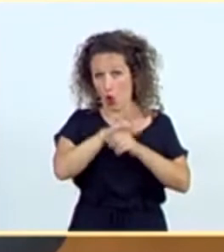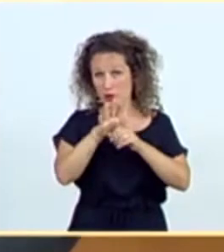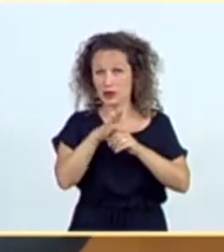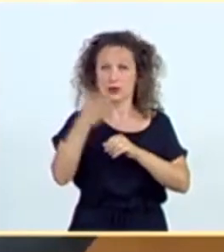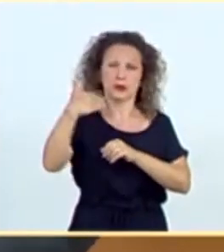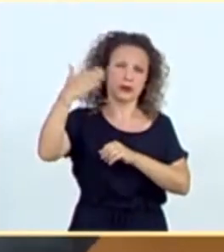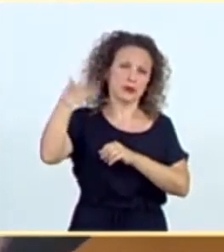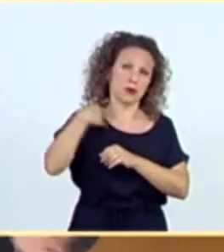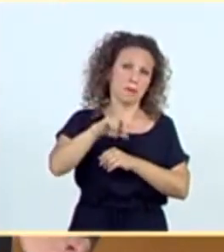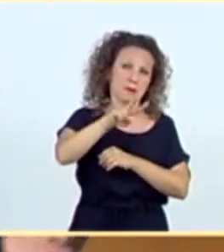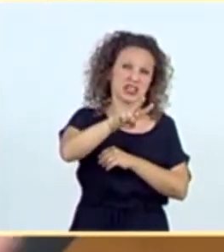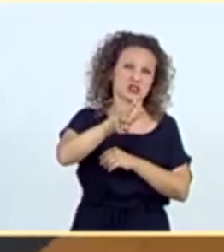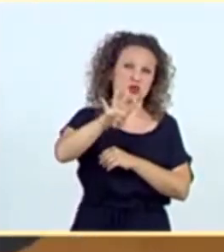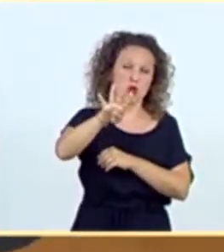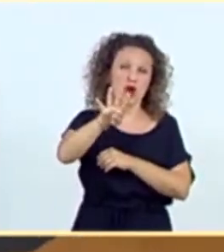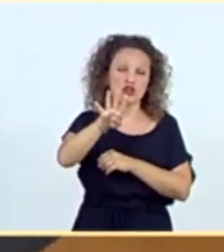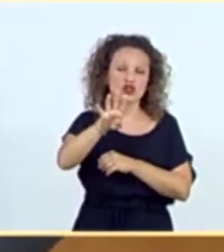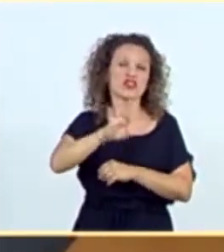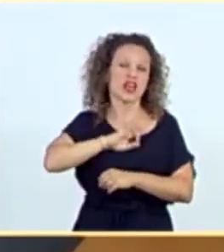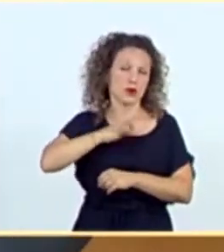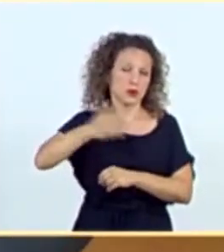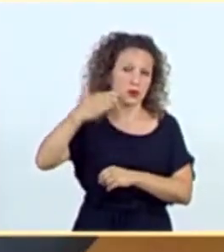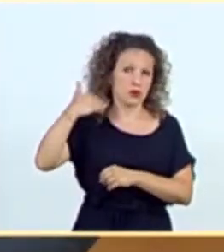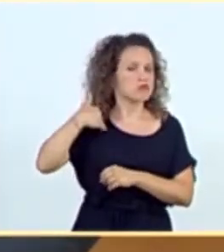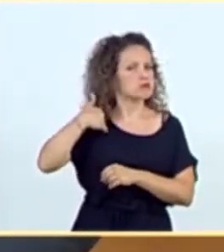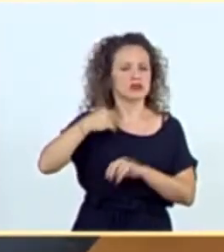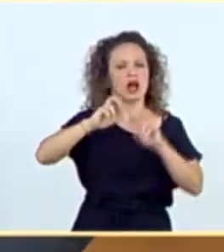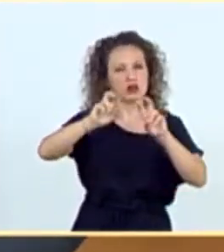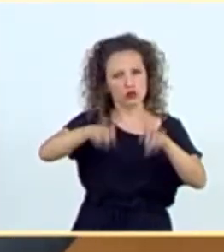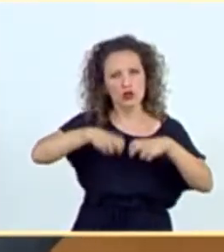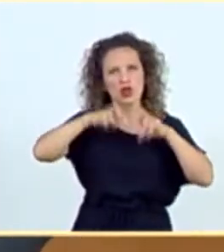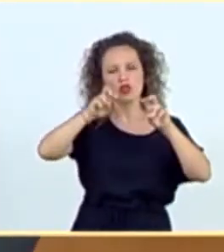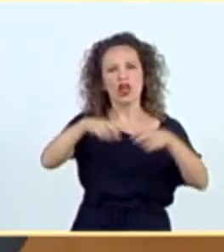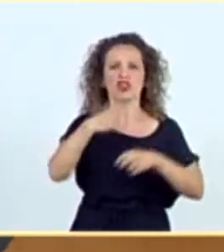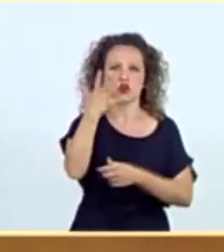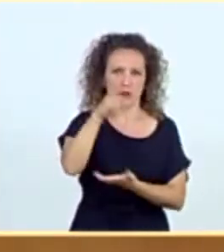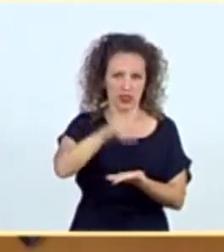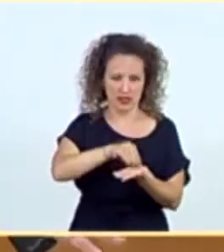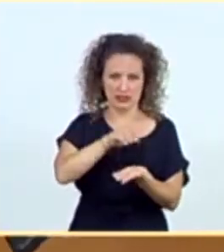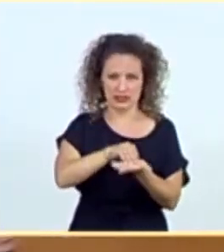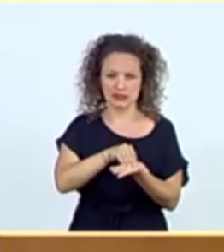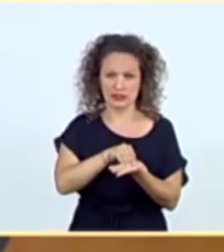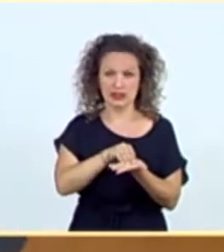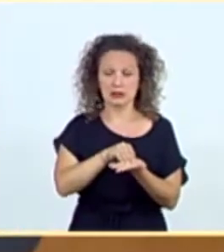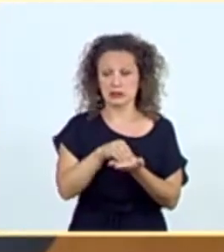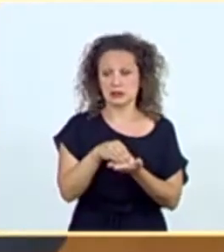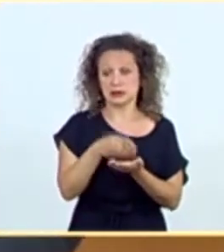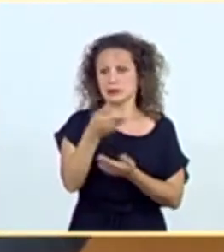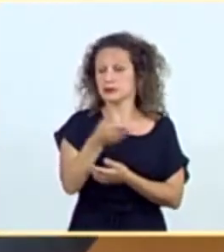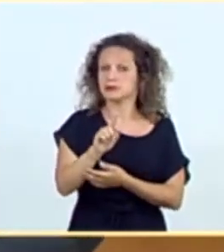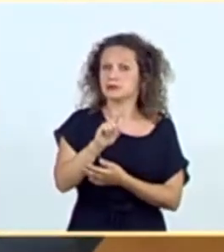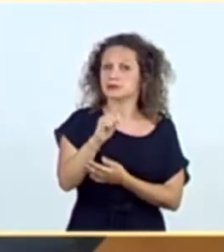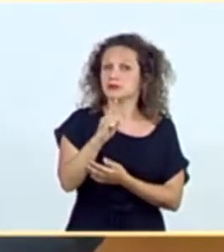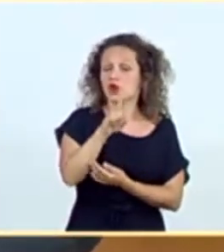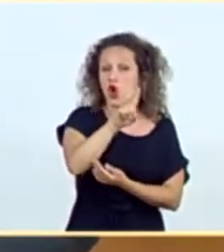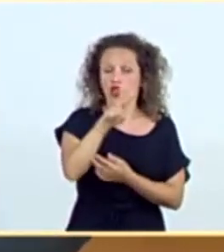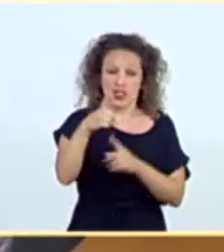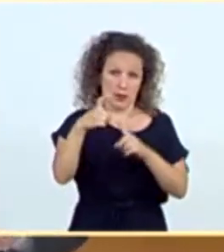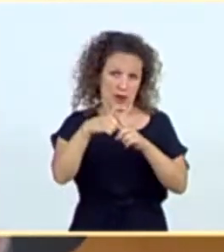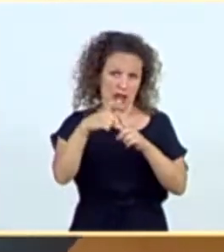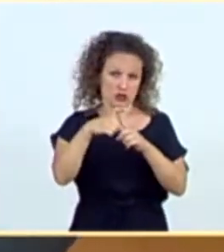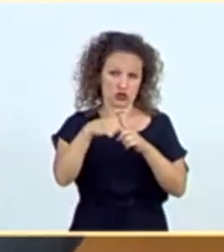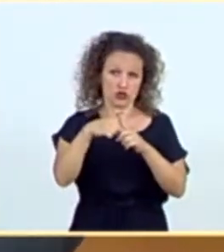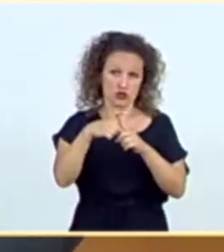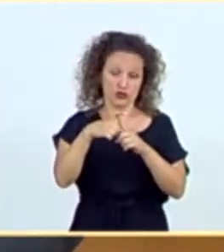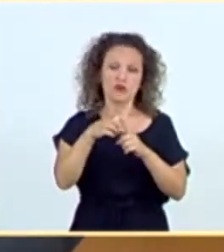24 de enero, se ha ido actualizando, ha recibido cinco actualizaciones. La más relevante quizás es la del 11 de mayo, cuando